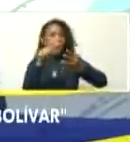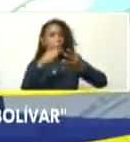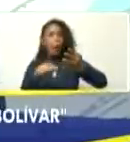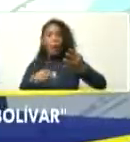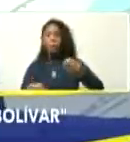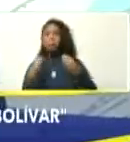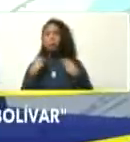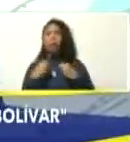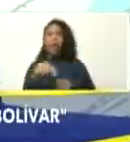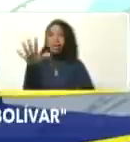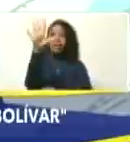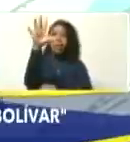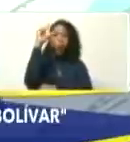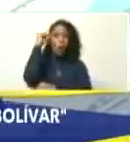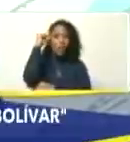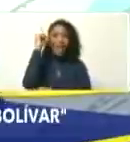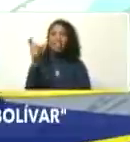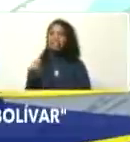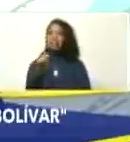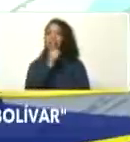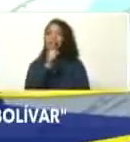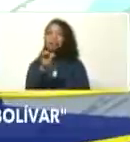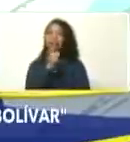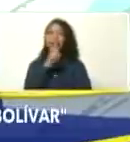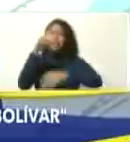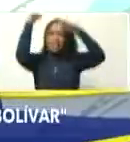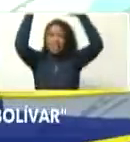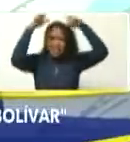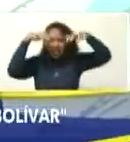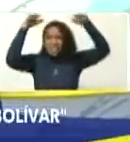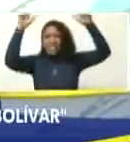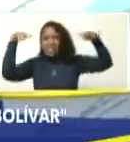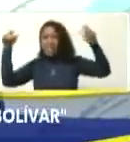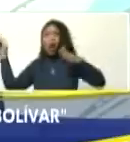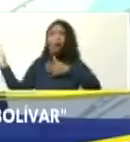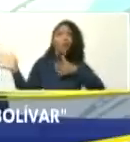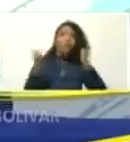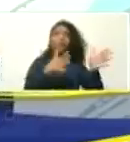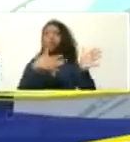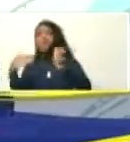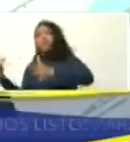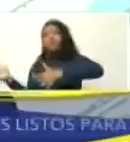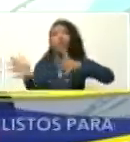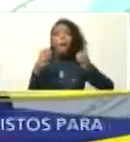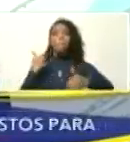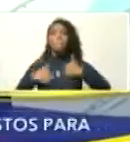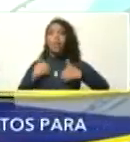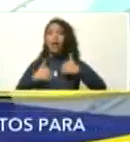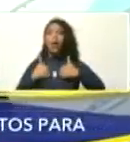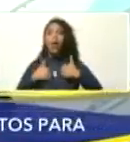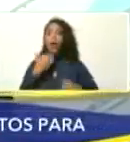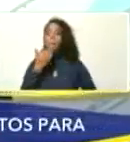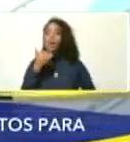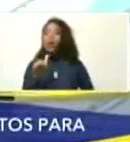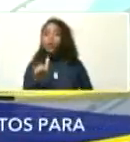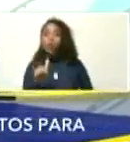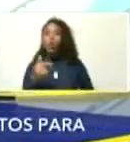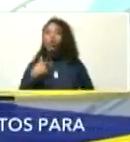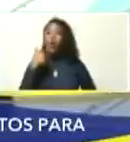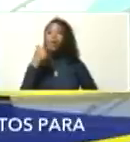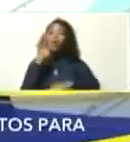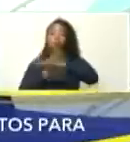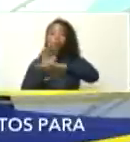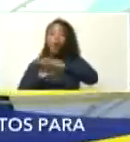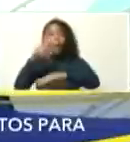para cinco días difíciles de lluvia y de viento a partir del miércoles que viene, así le digo al